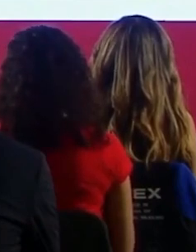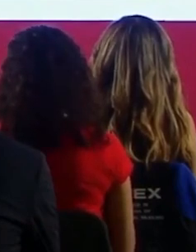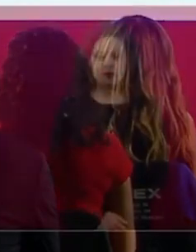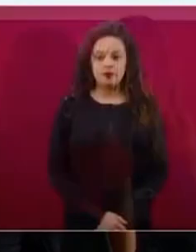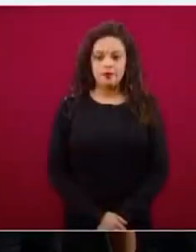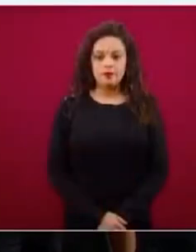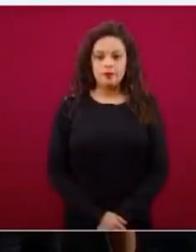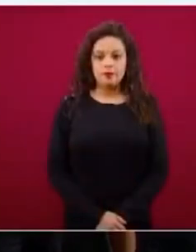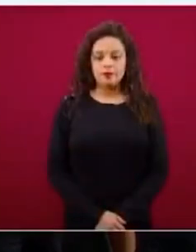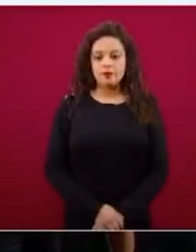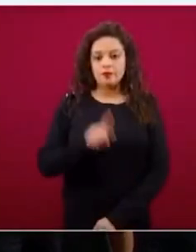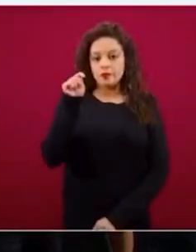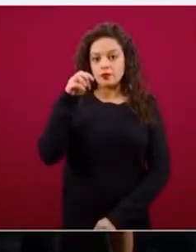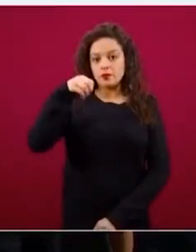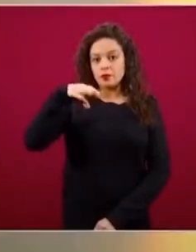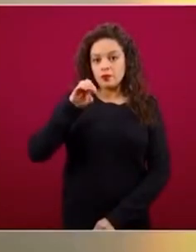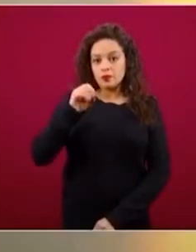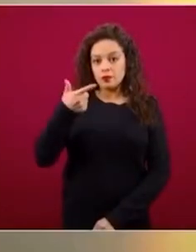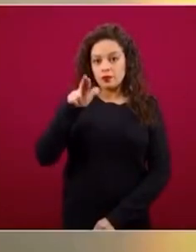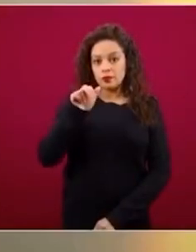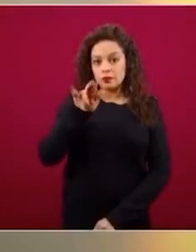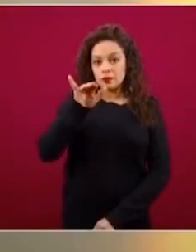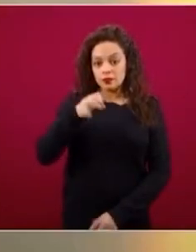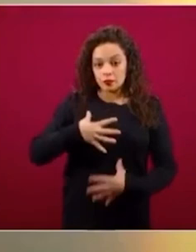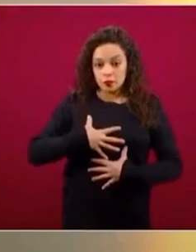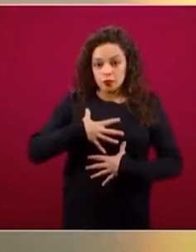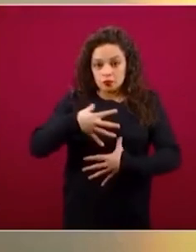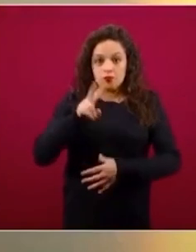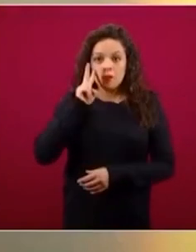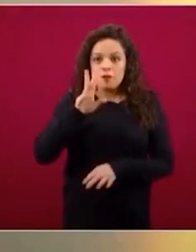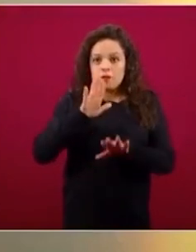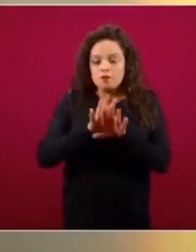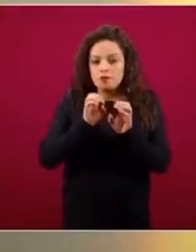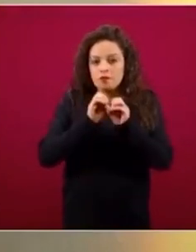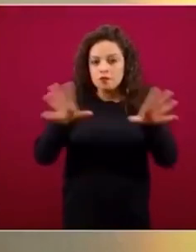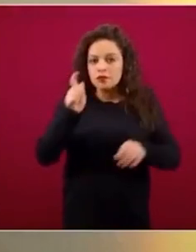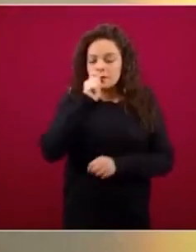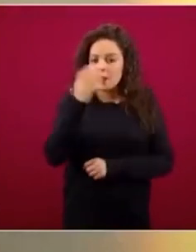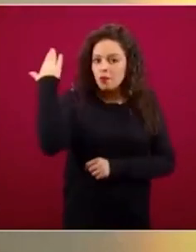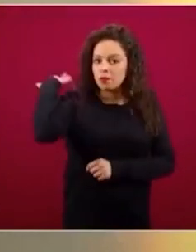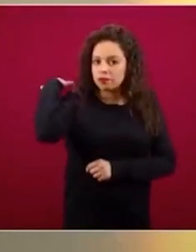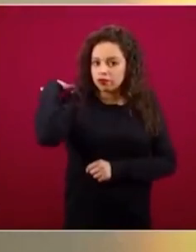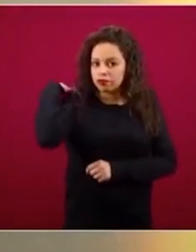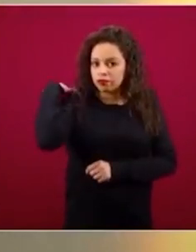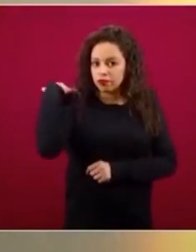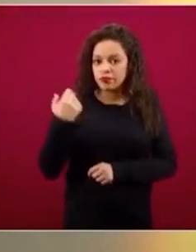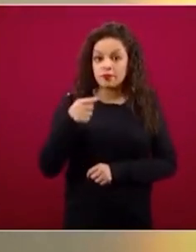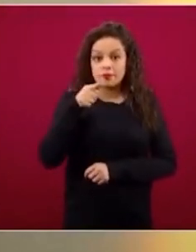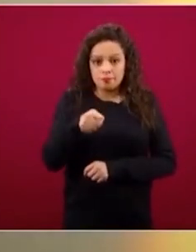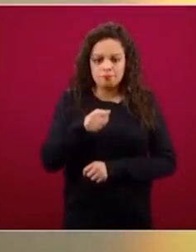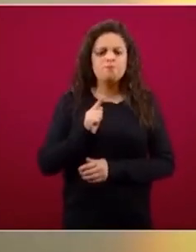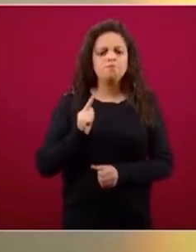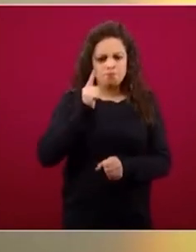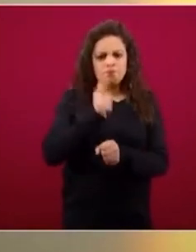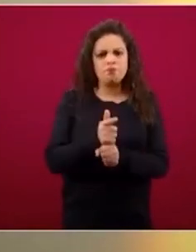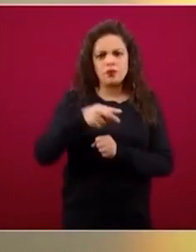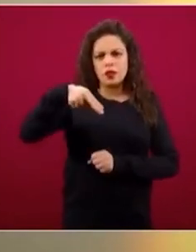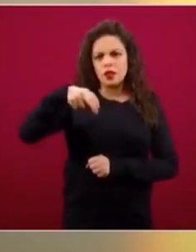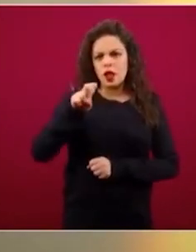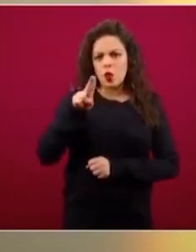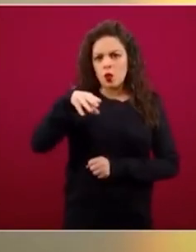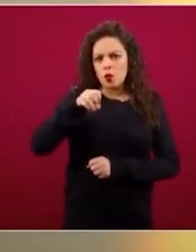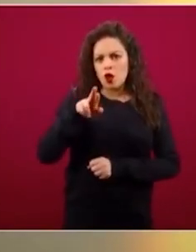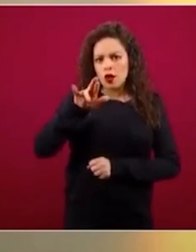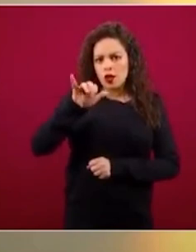imagen muy precisa de los pulmones, cuando sólo se usaba la radiografía, se identificó la neumonía atípica cuando existía un